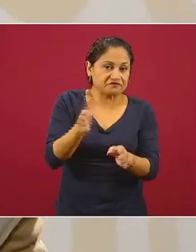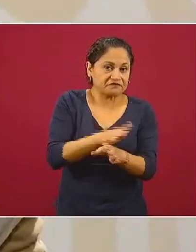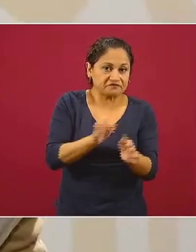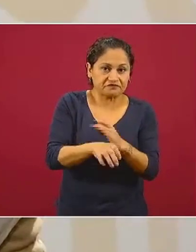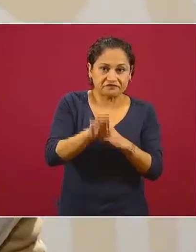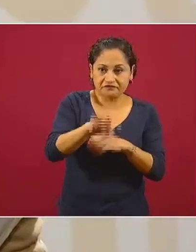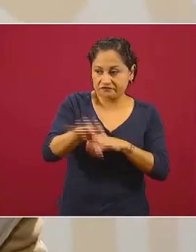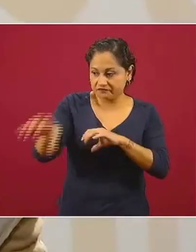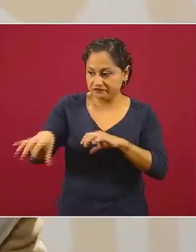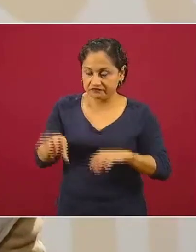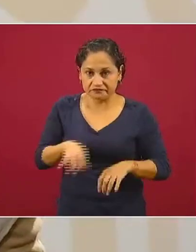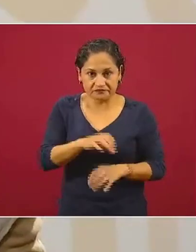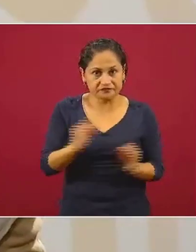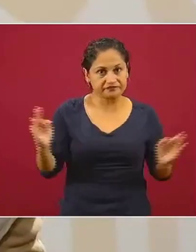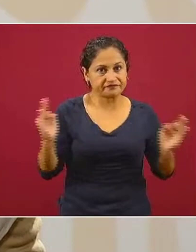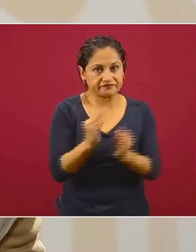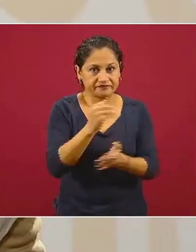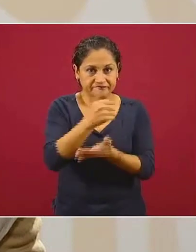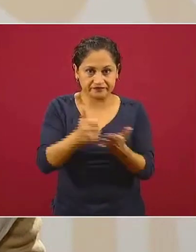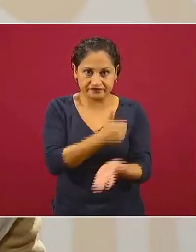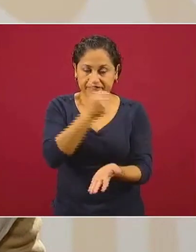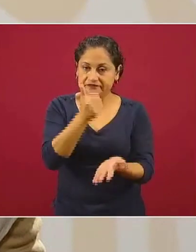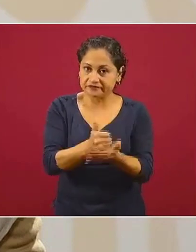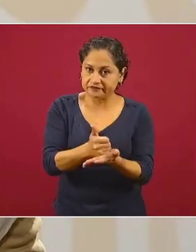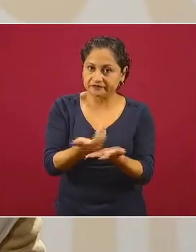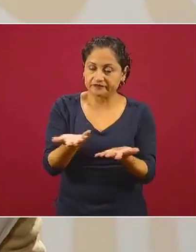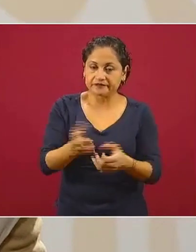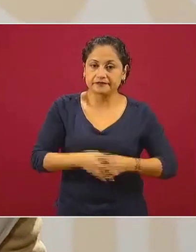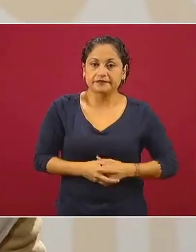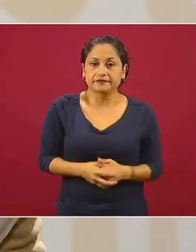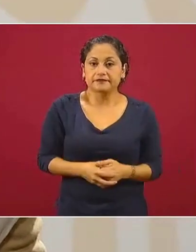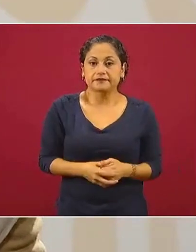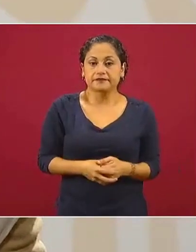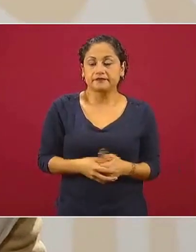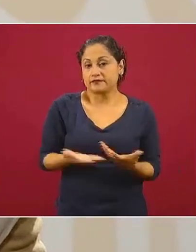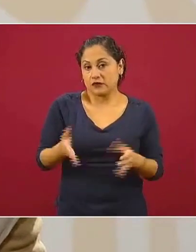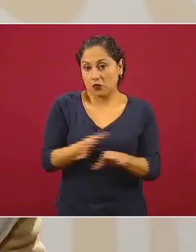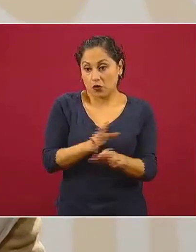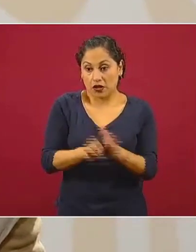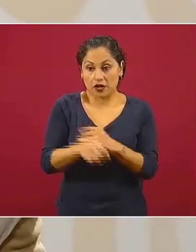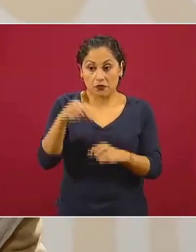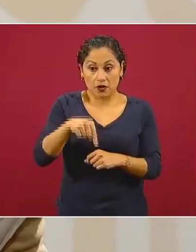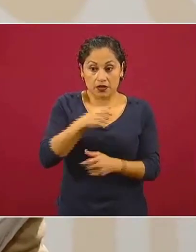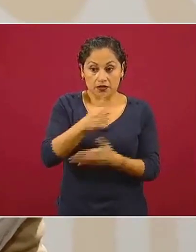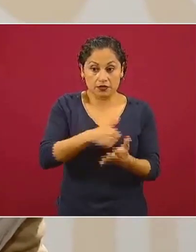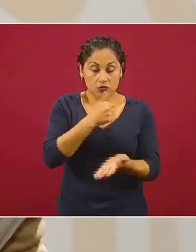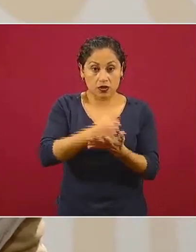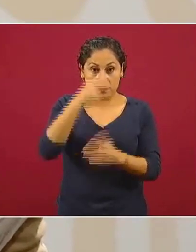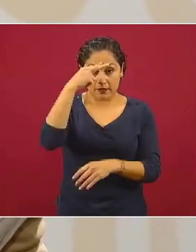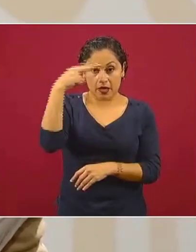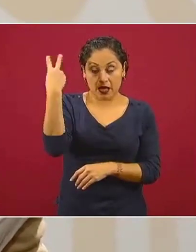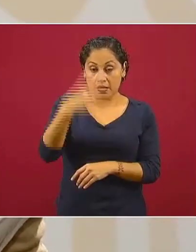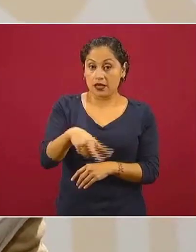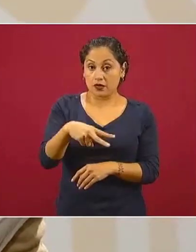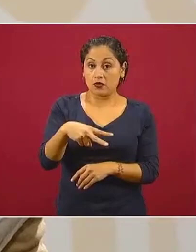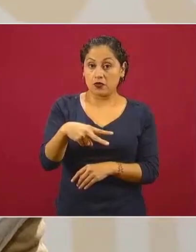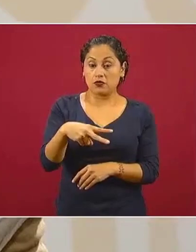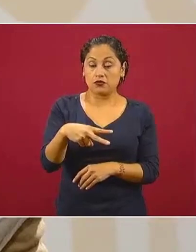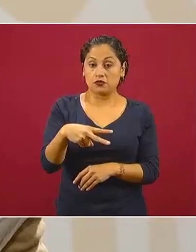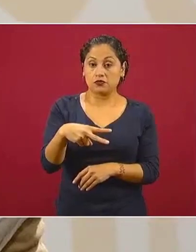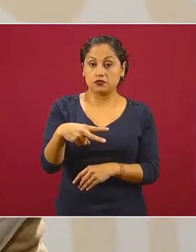populares y en el caso de la Ciudad de México pues va a estar